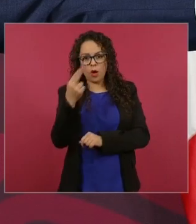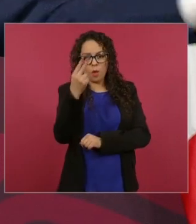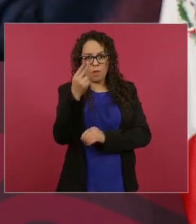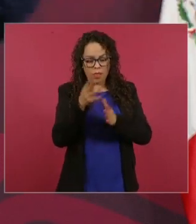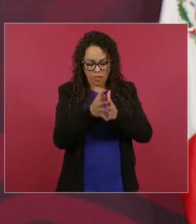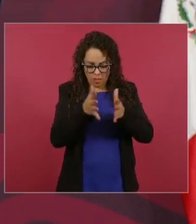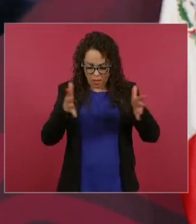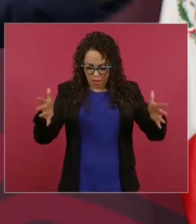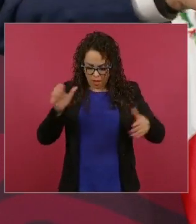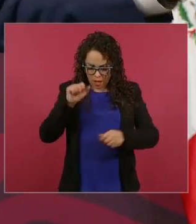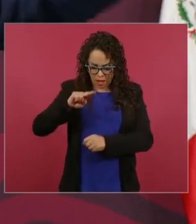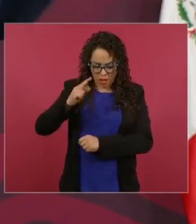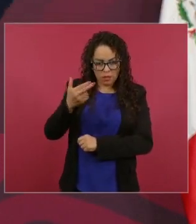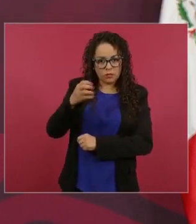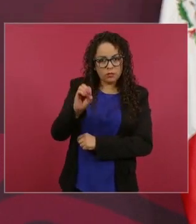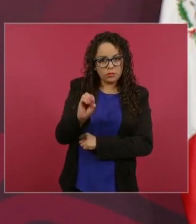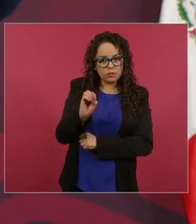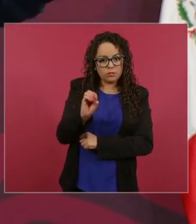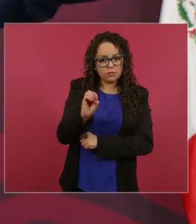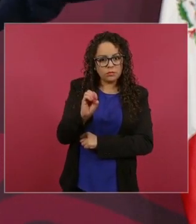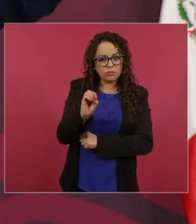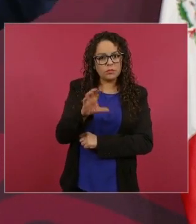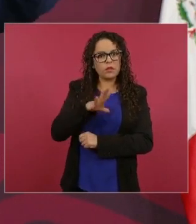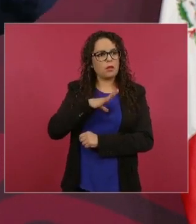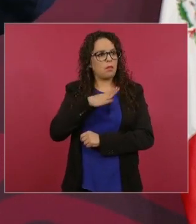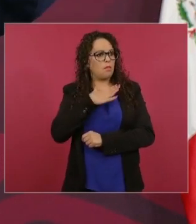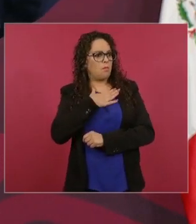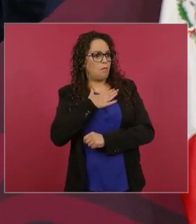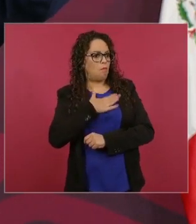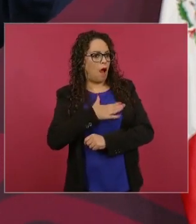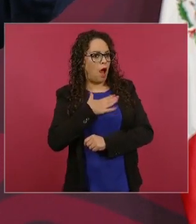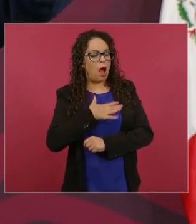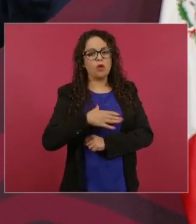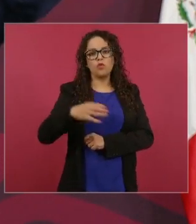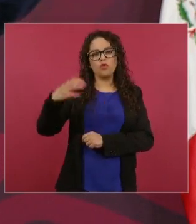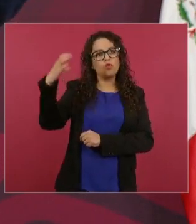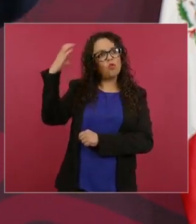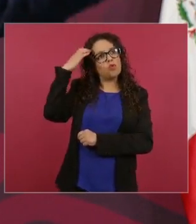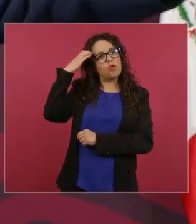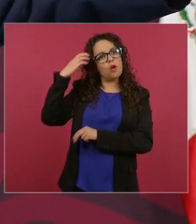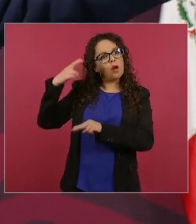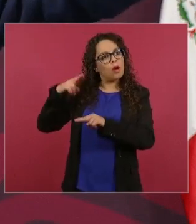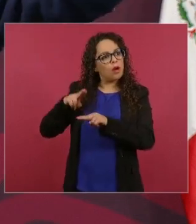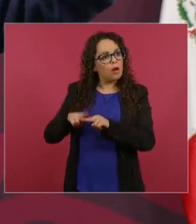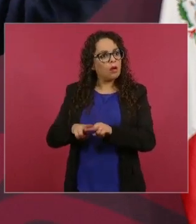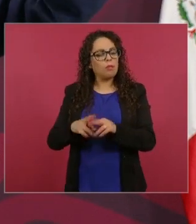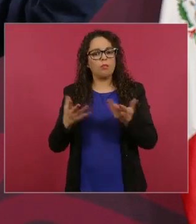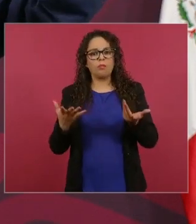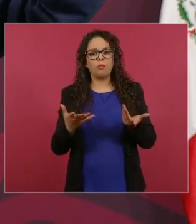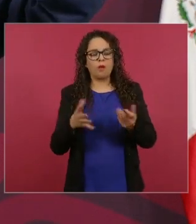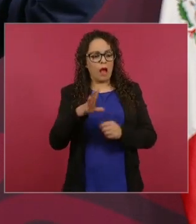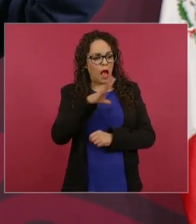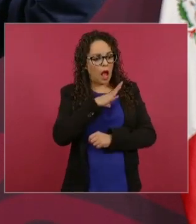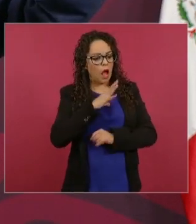con alcoba y baños y salas de junta